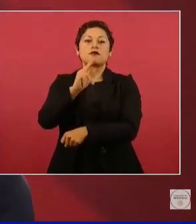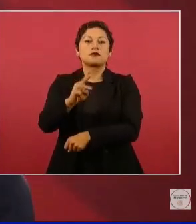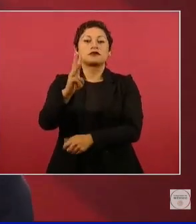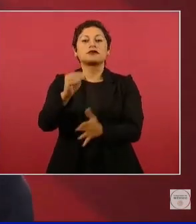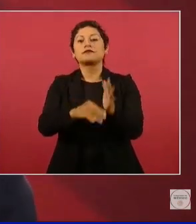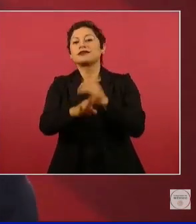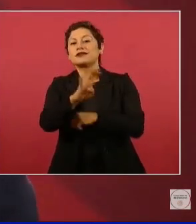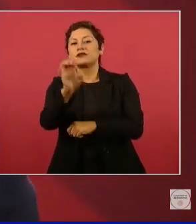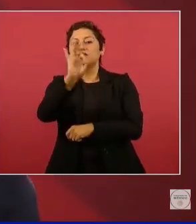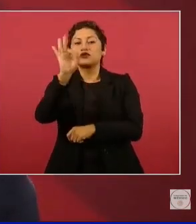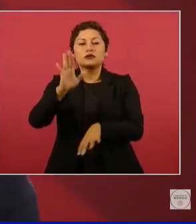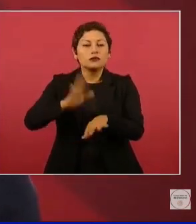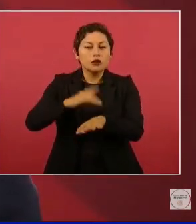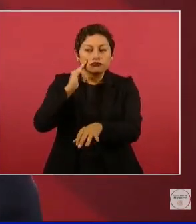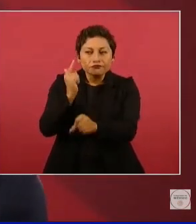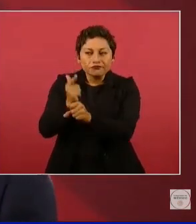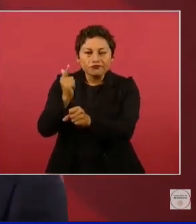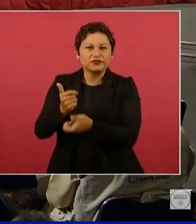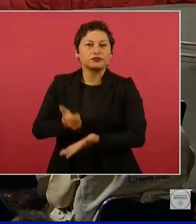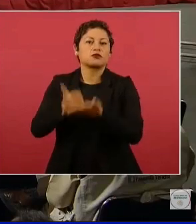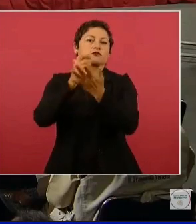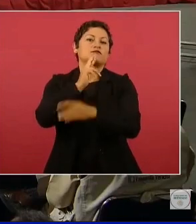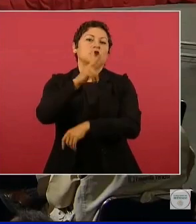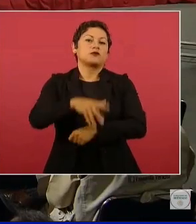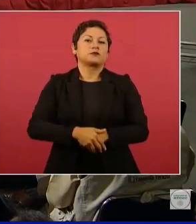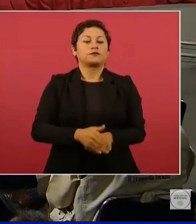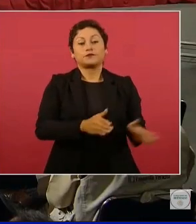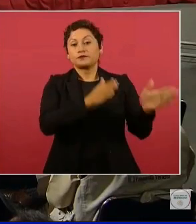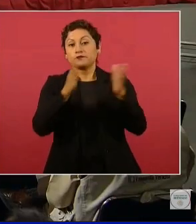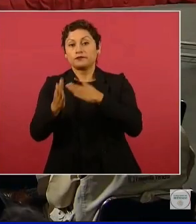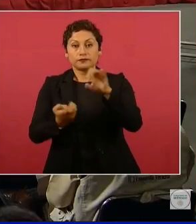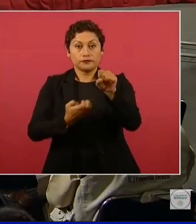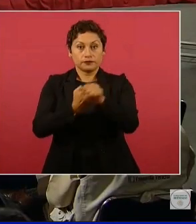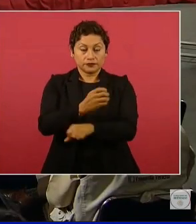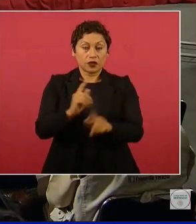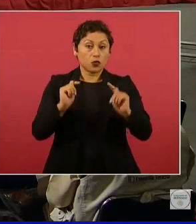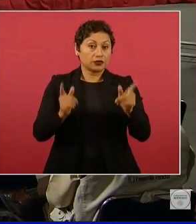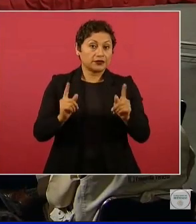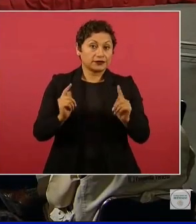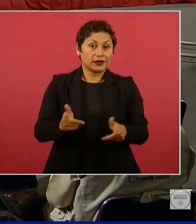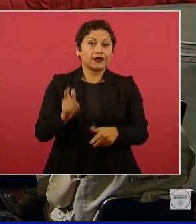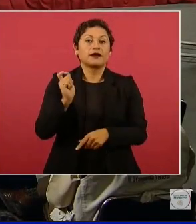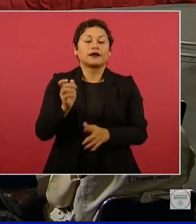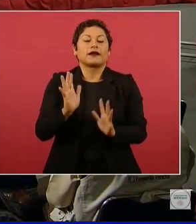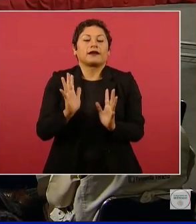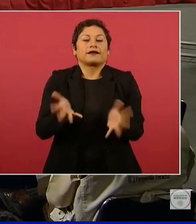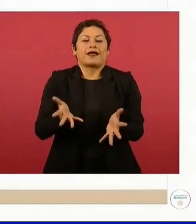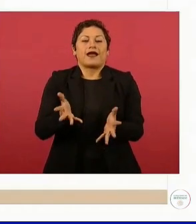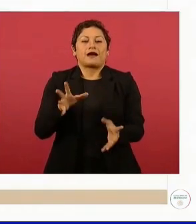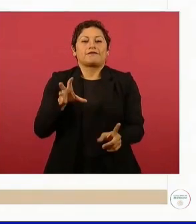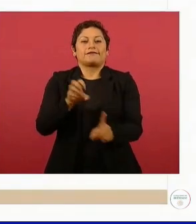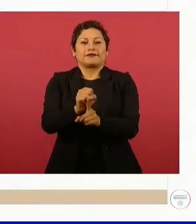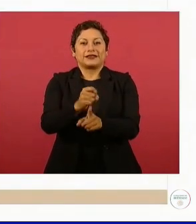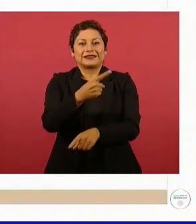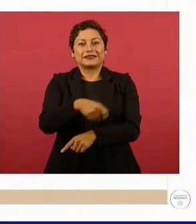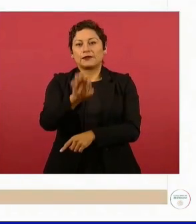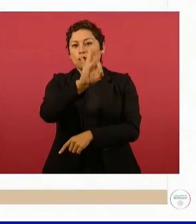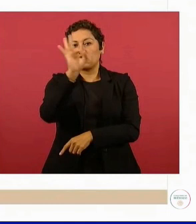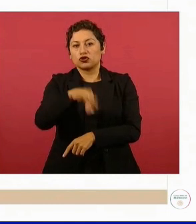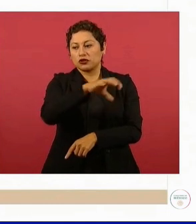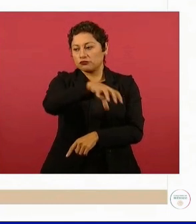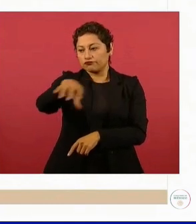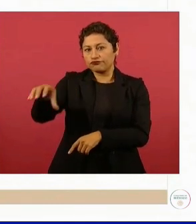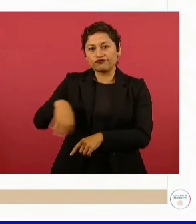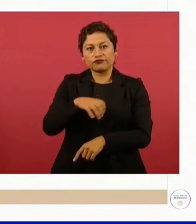ciento. Ahora si podemos pasar a Tlaxcala. En Tlaxcala estamos también ya presentes en el 100 por ciento de las unidades, son